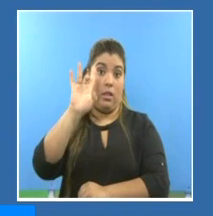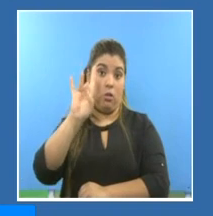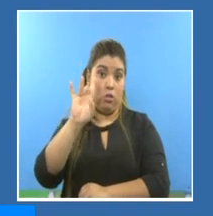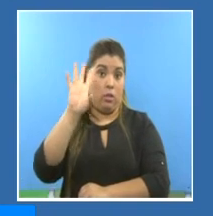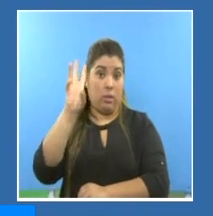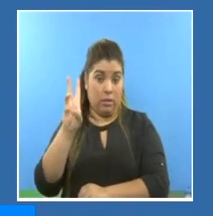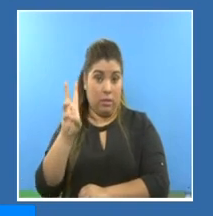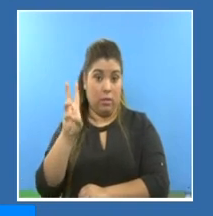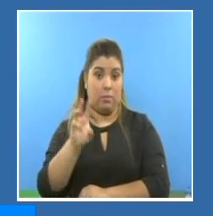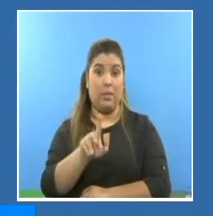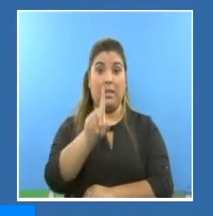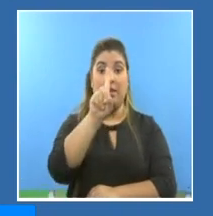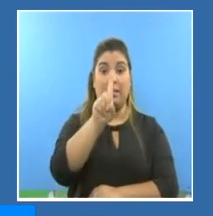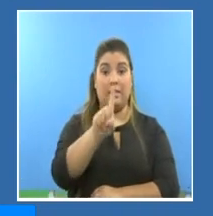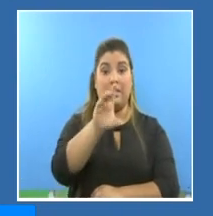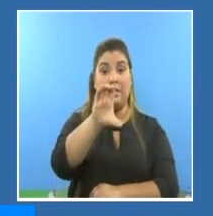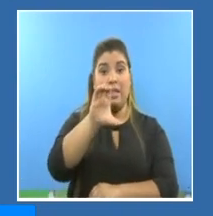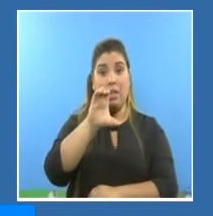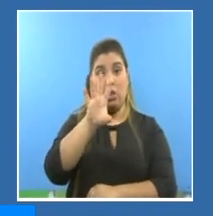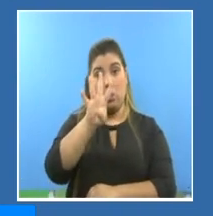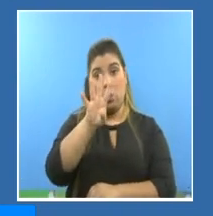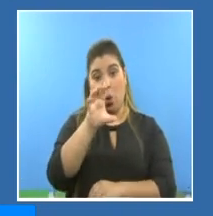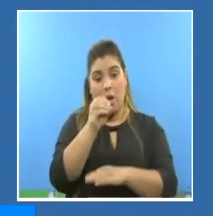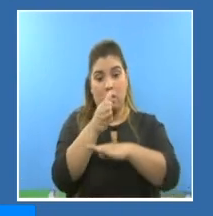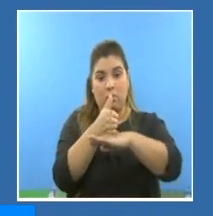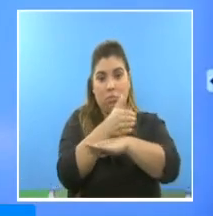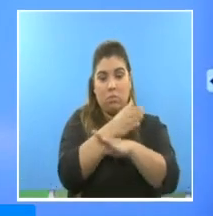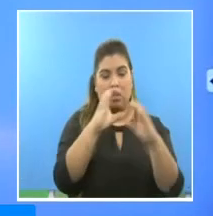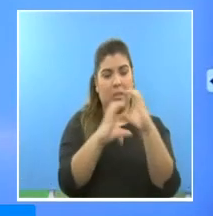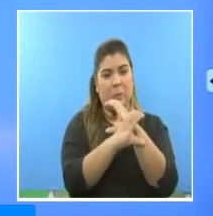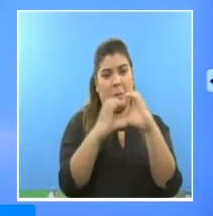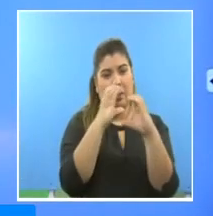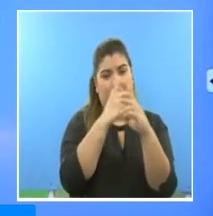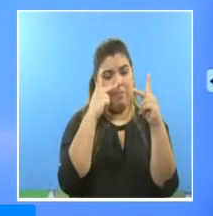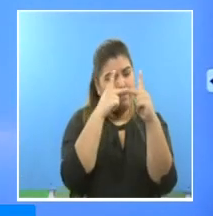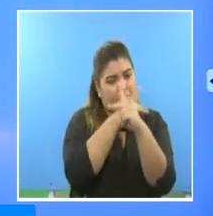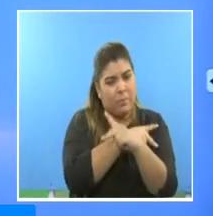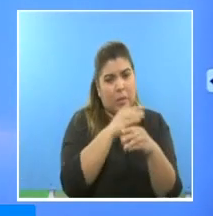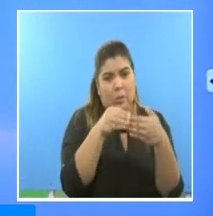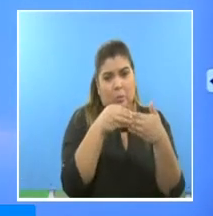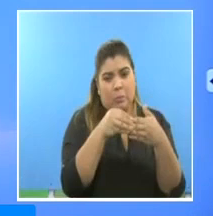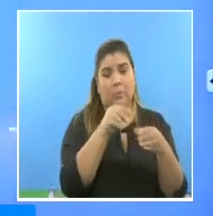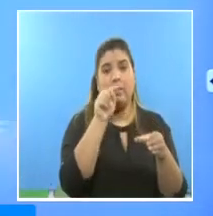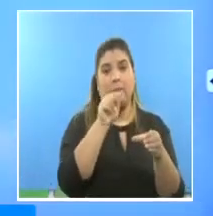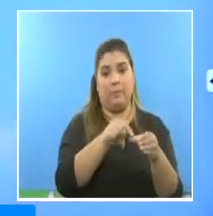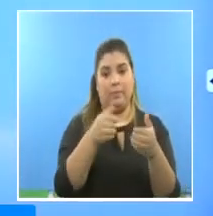y 140 en unidad de cuidados intensivos.